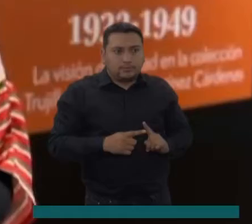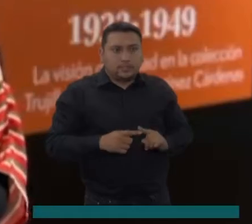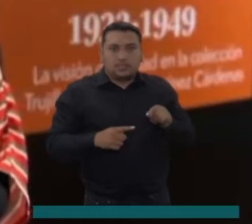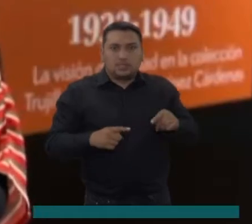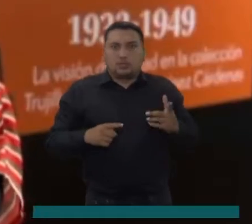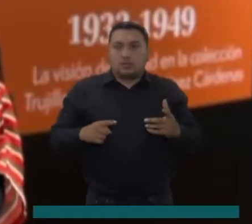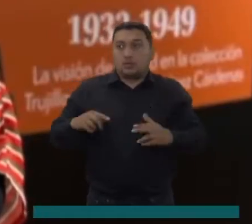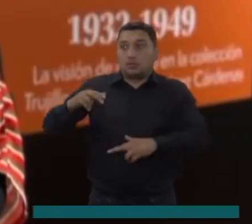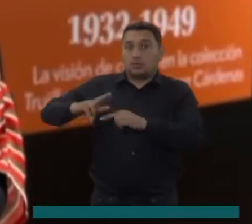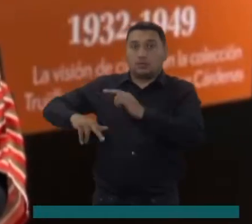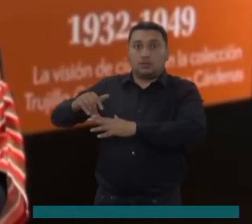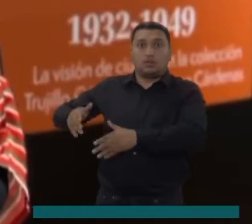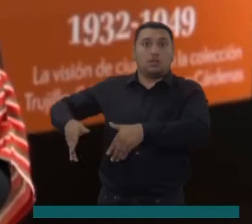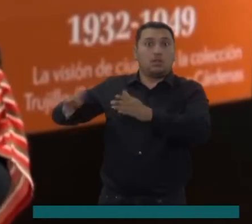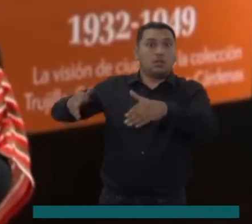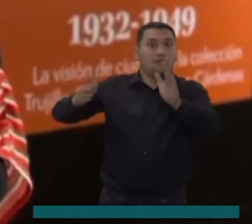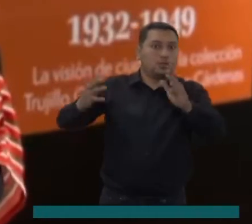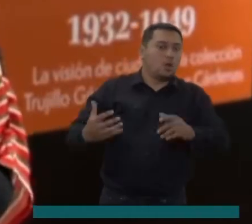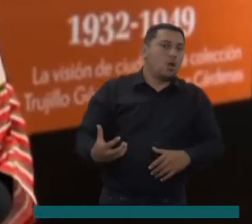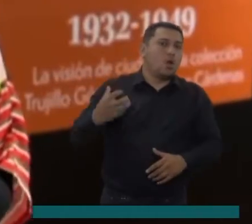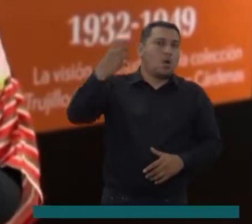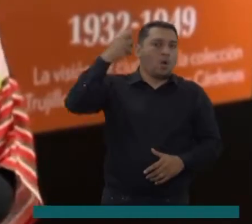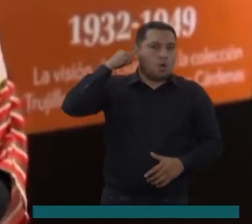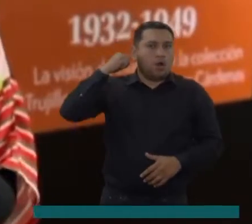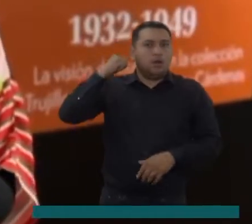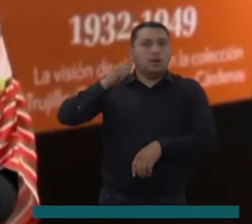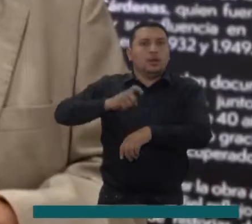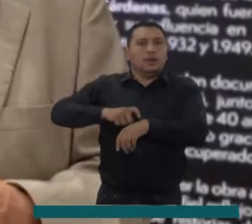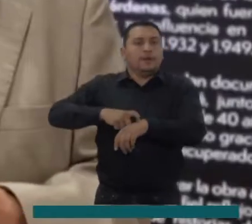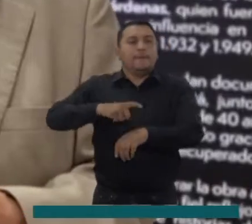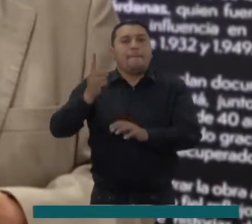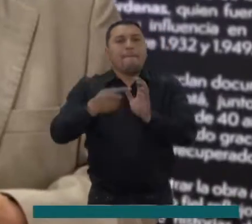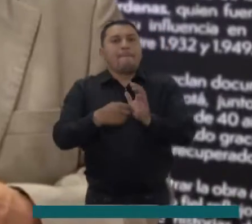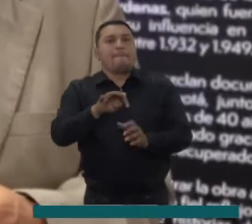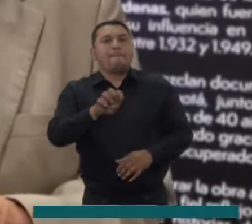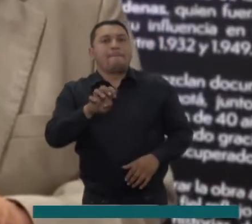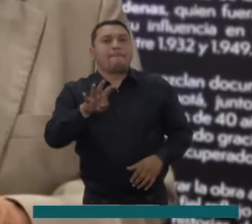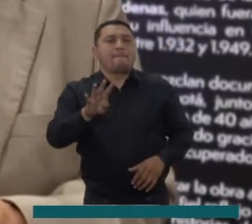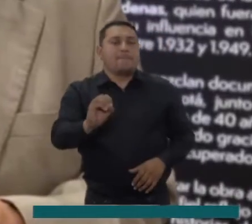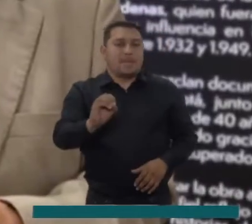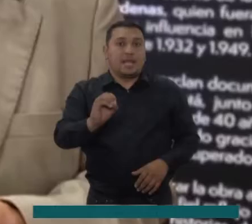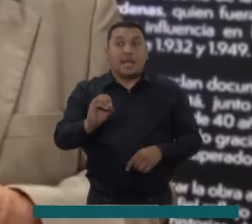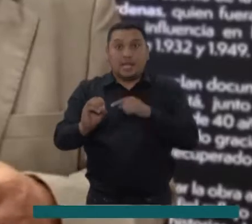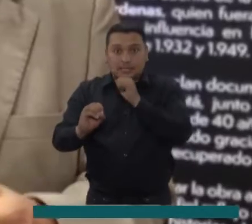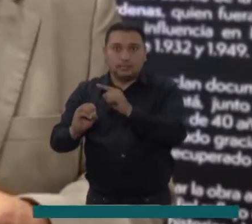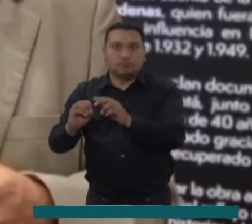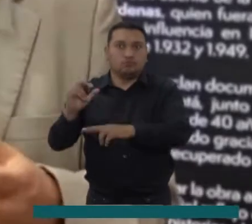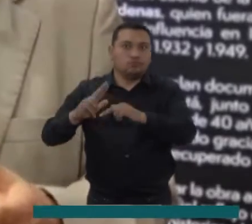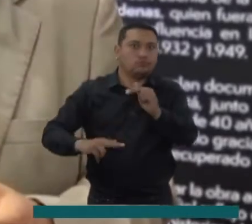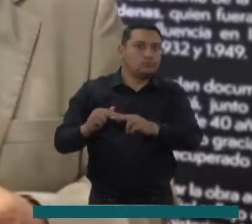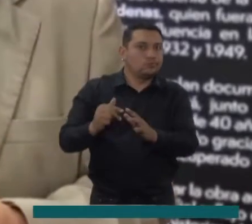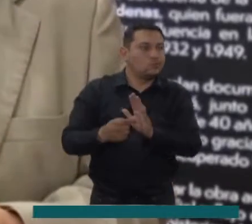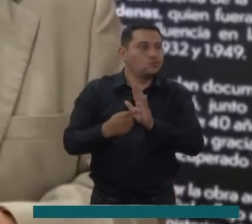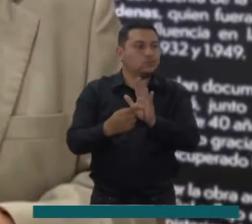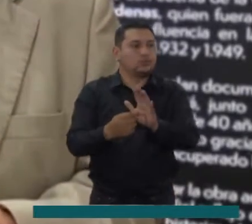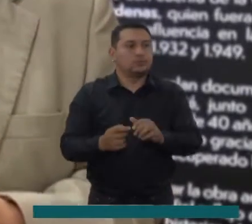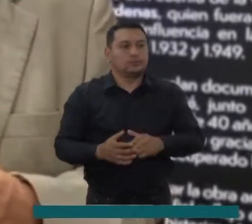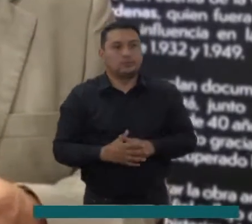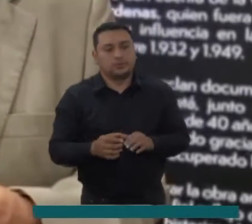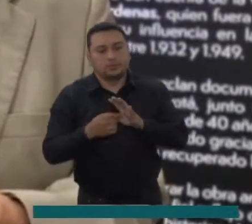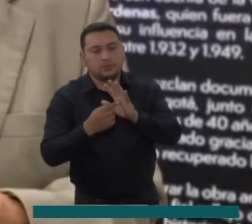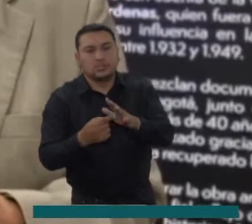edificios que se hicieron en la ciudad en la década de los 40. Muestran de qué manera las colecciones de arquitectura